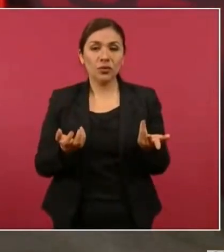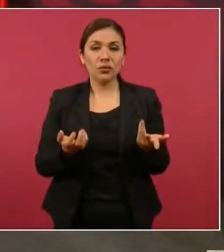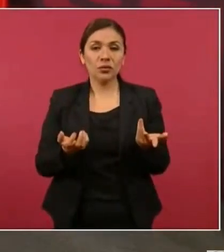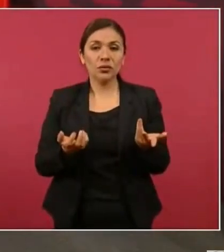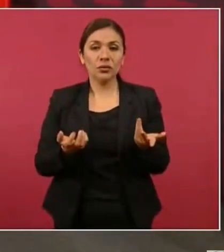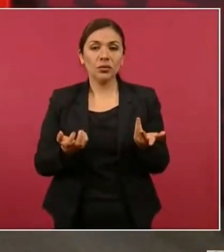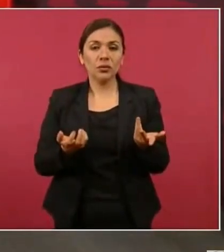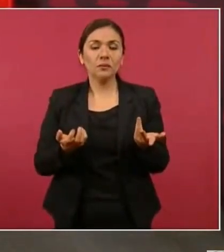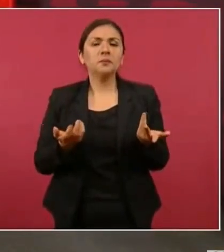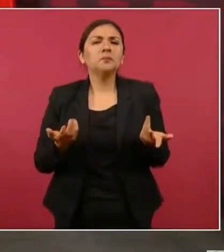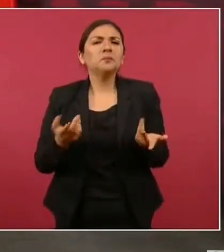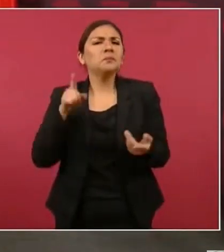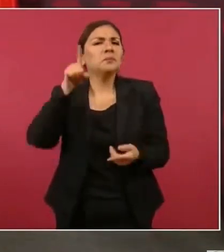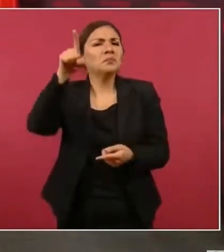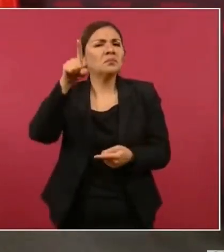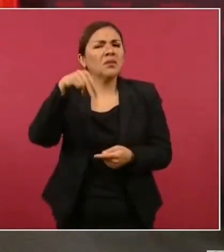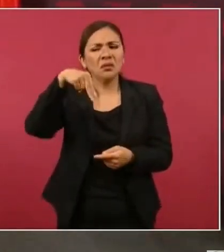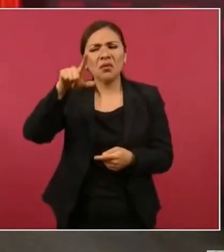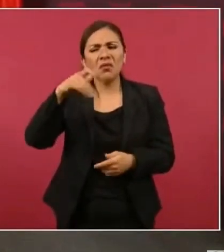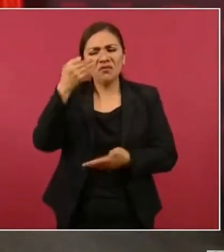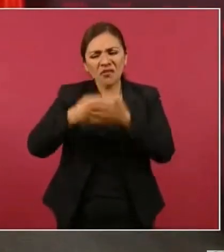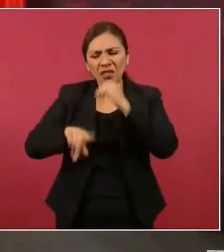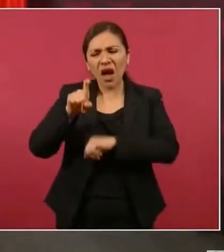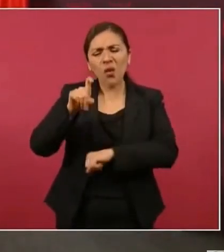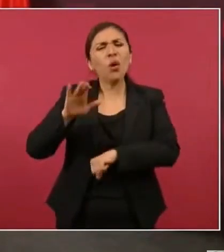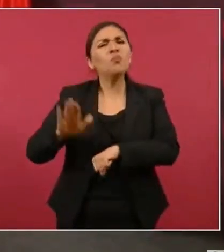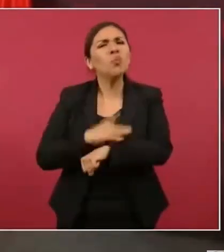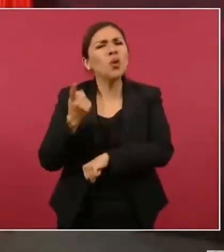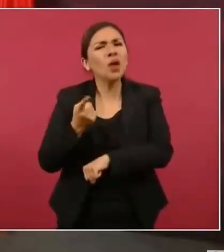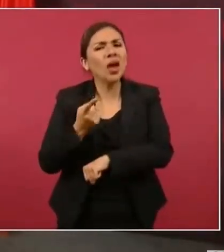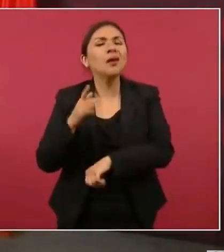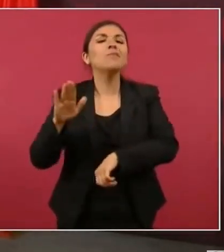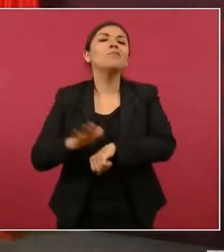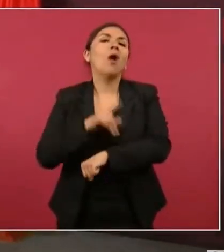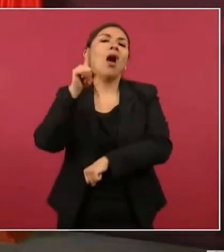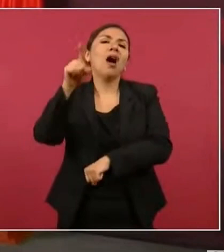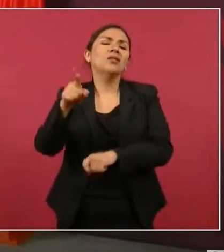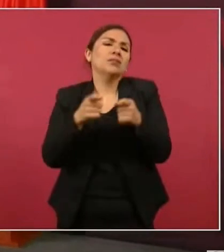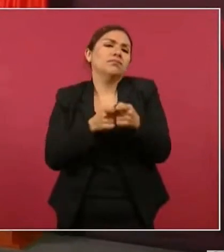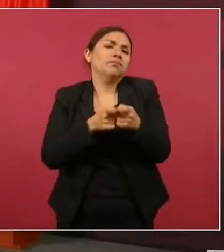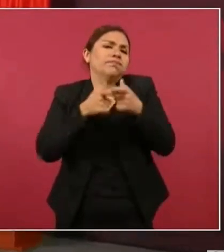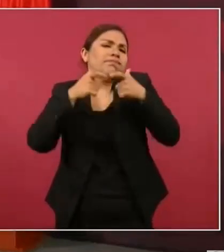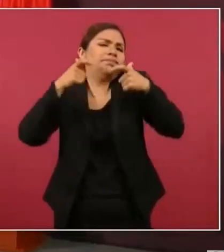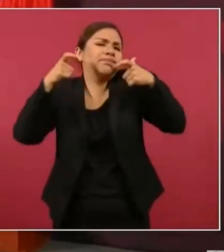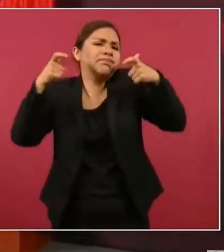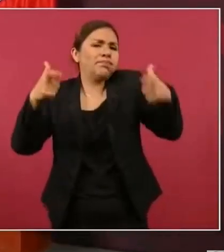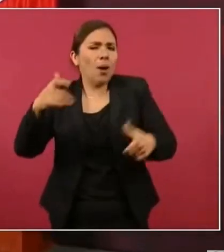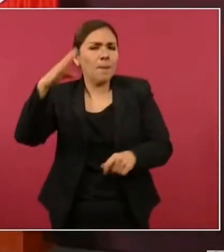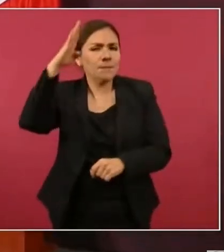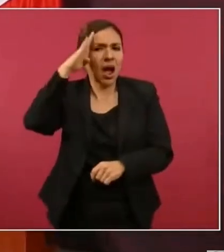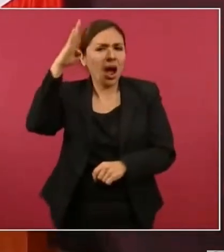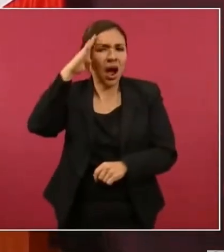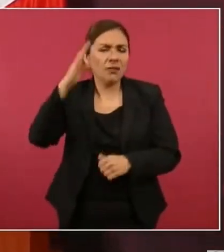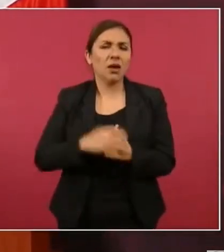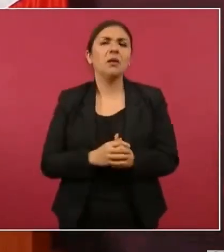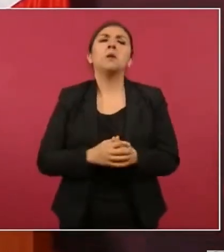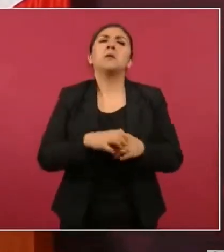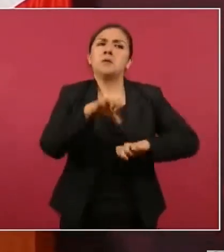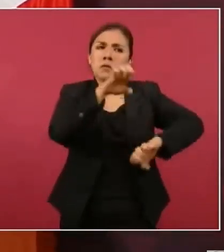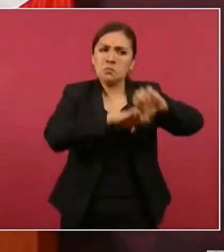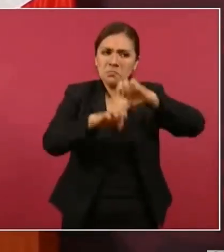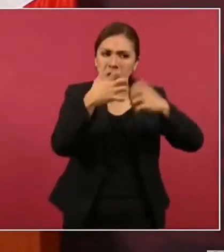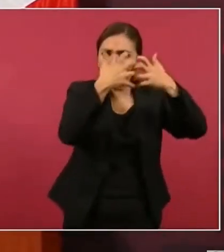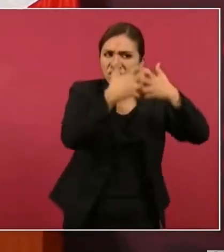¿Y por qué le falta el agua a Nuevo León? Bueno, porque ha crecido mucho, no sólo su industria,